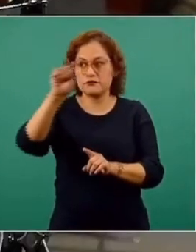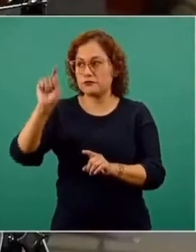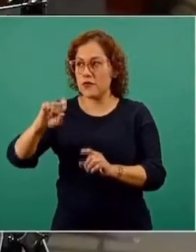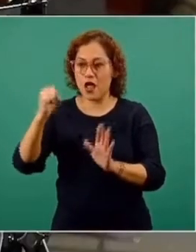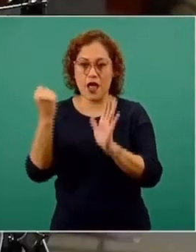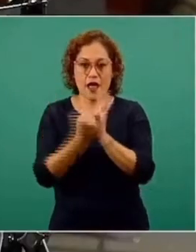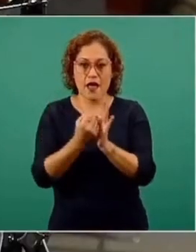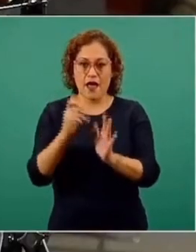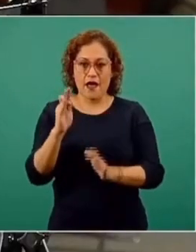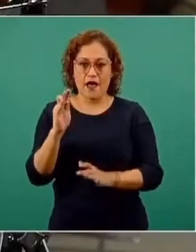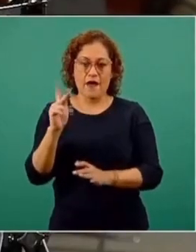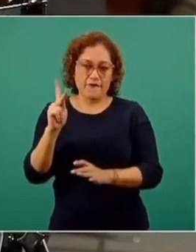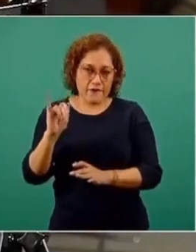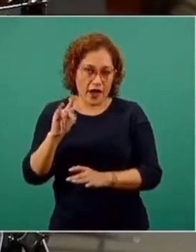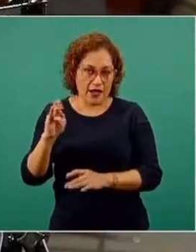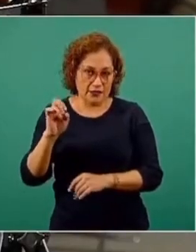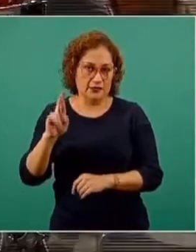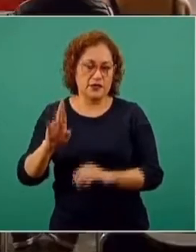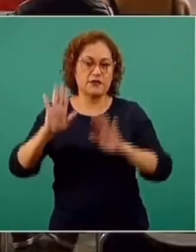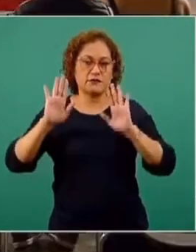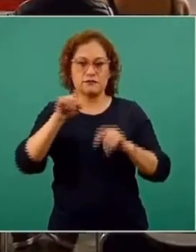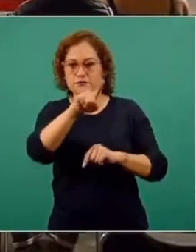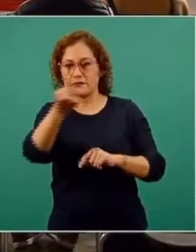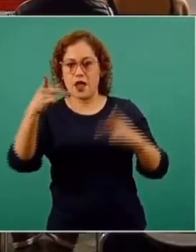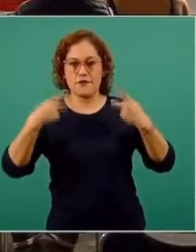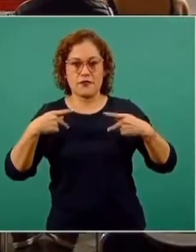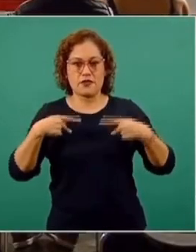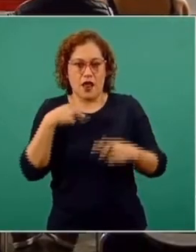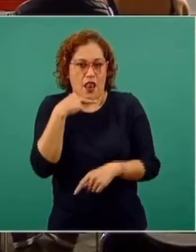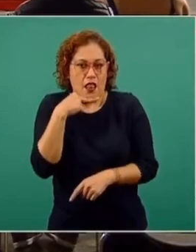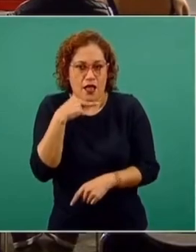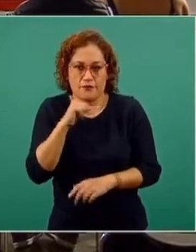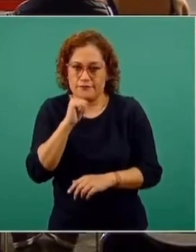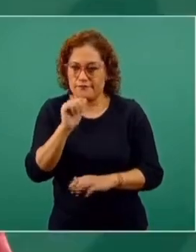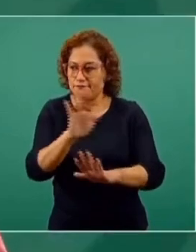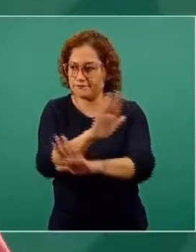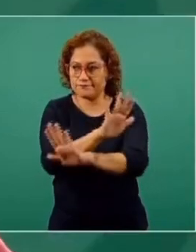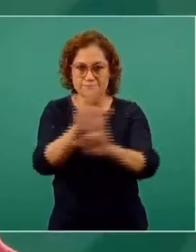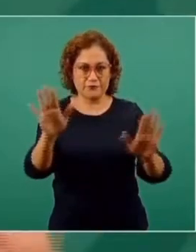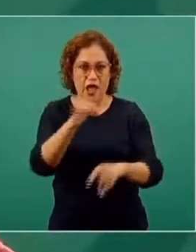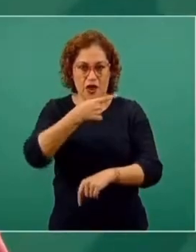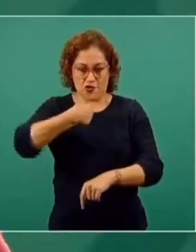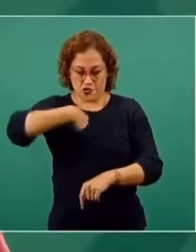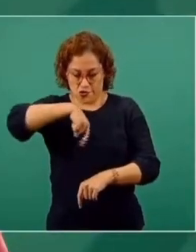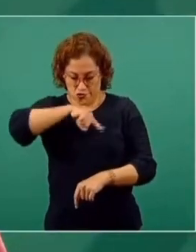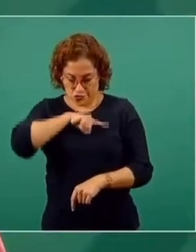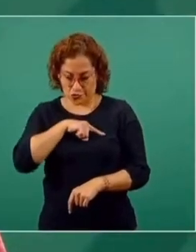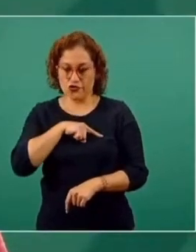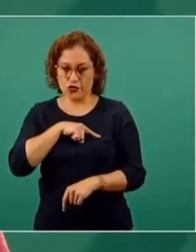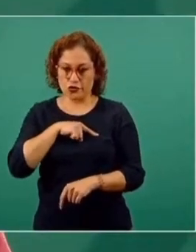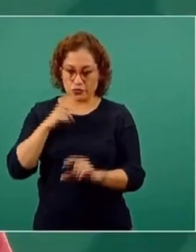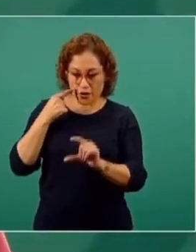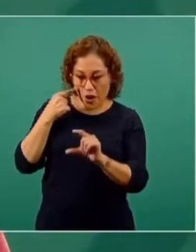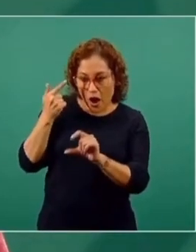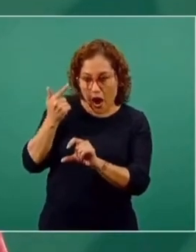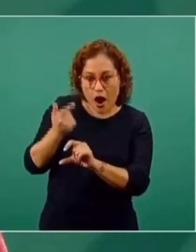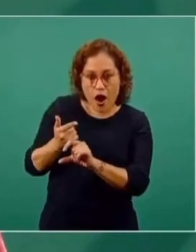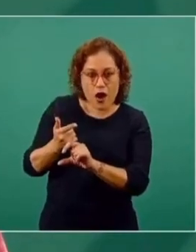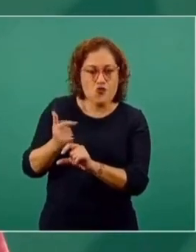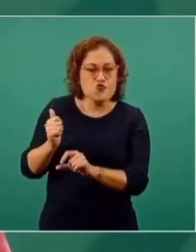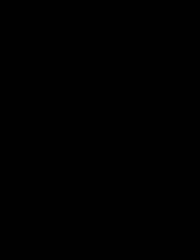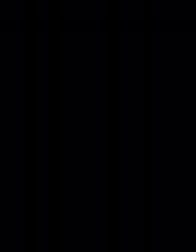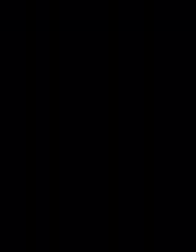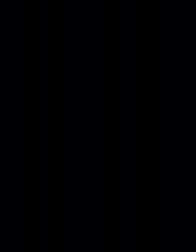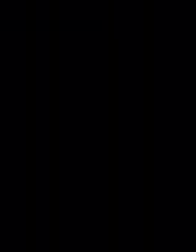preocuparse. Nada, las personas, el público en general no tiene nada que hacer al respecto, eso es para nosotros que nos está funcionando mejor el